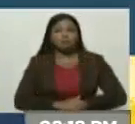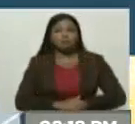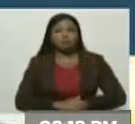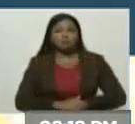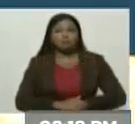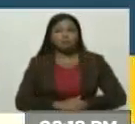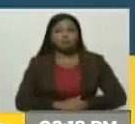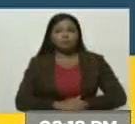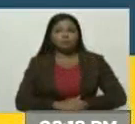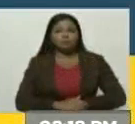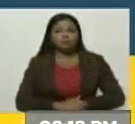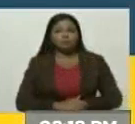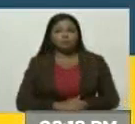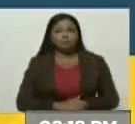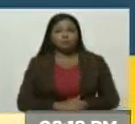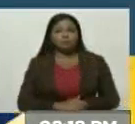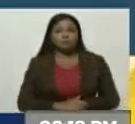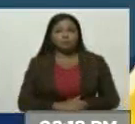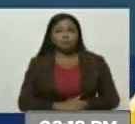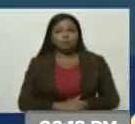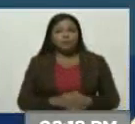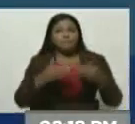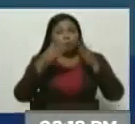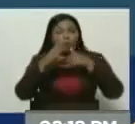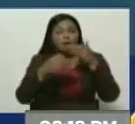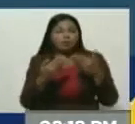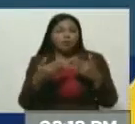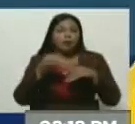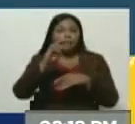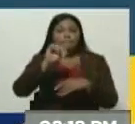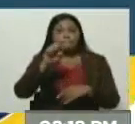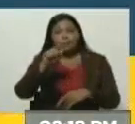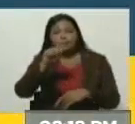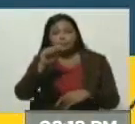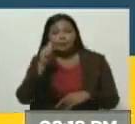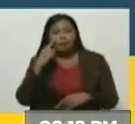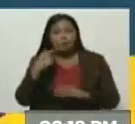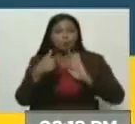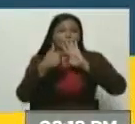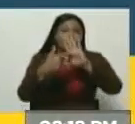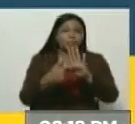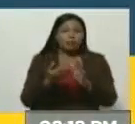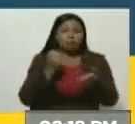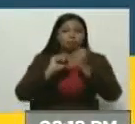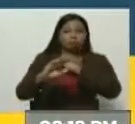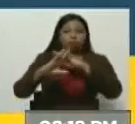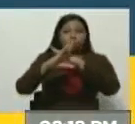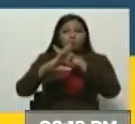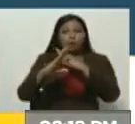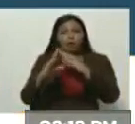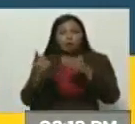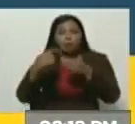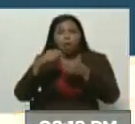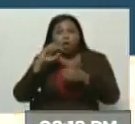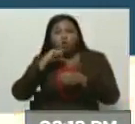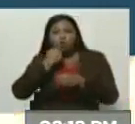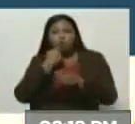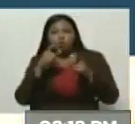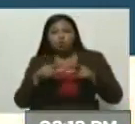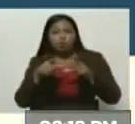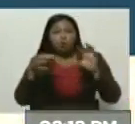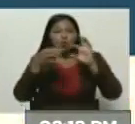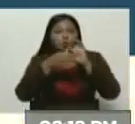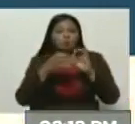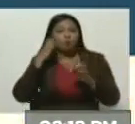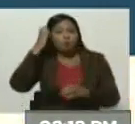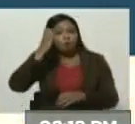conglomerado estadounidense de tecnología y redes sociales, Meta, restringe el acceso a los medios de comunicación rusos en la Unión